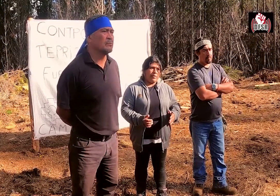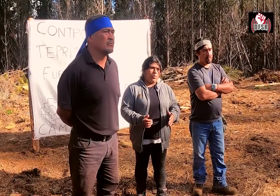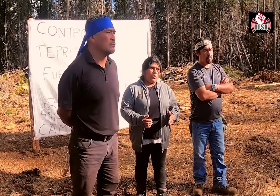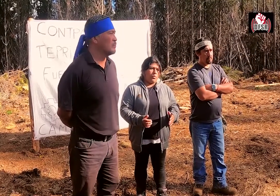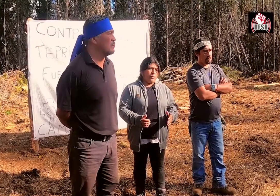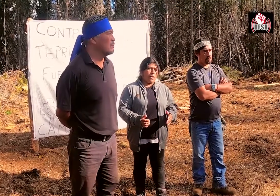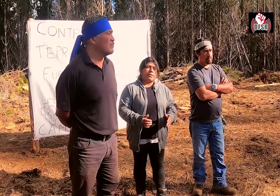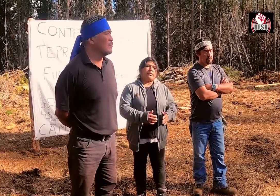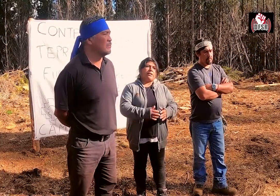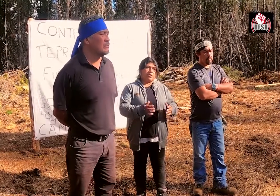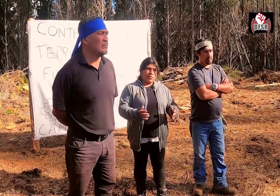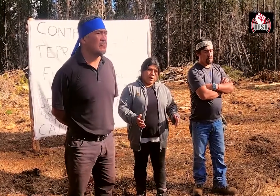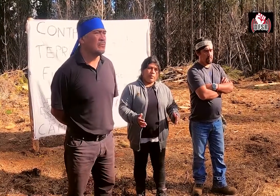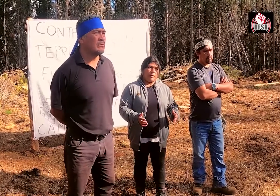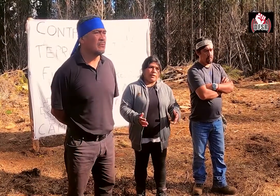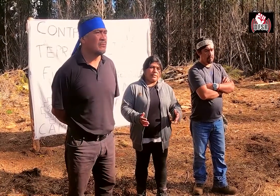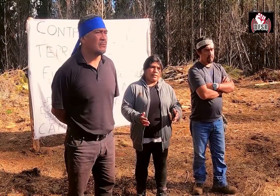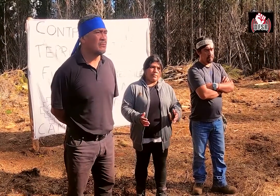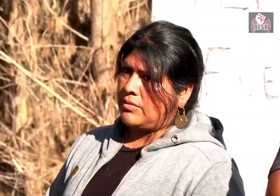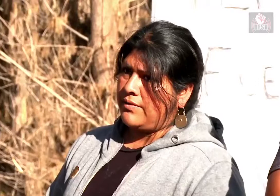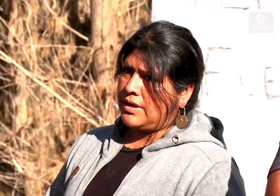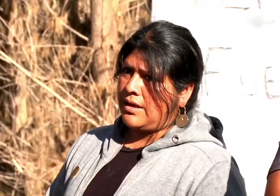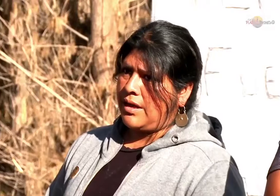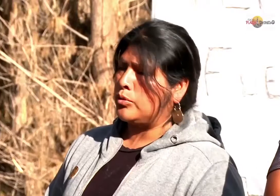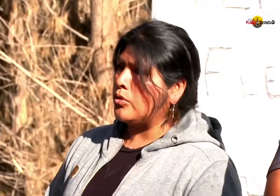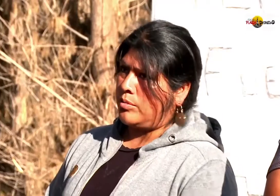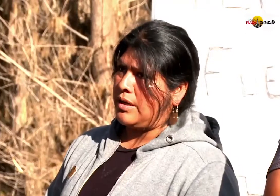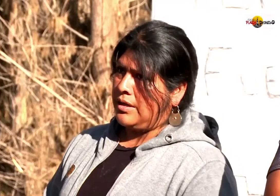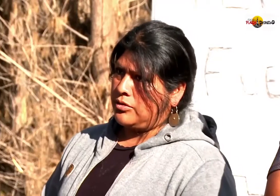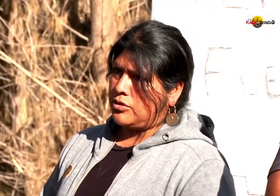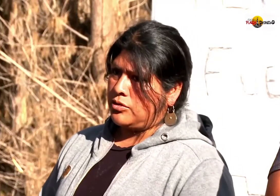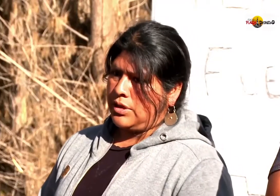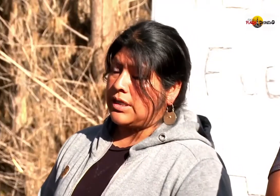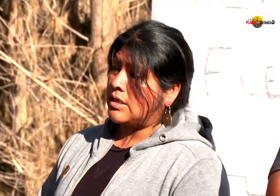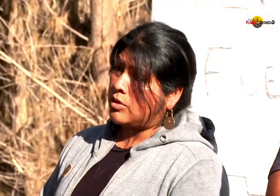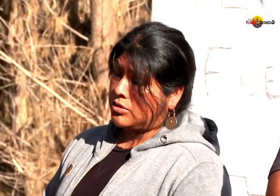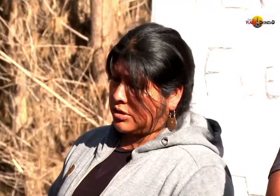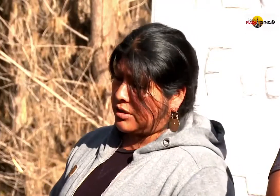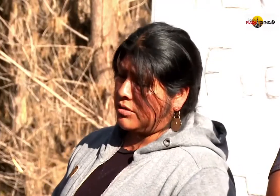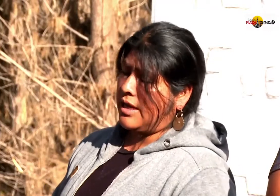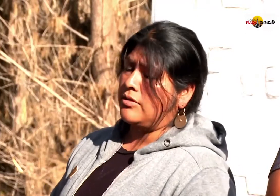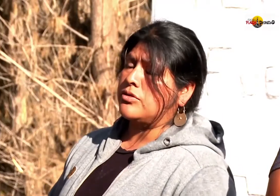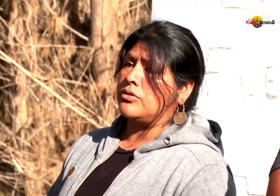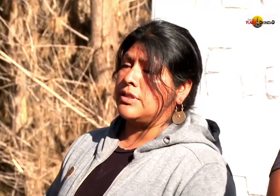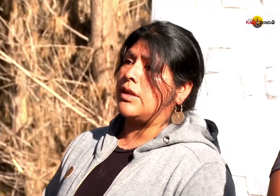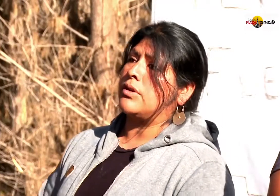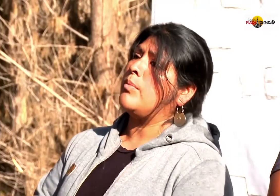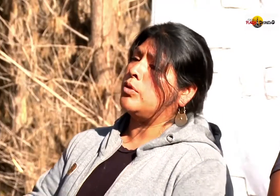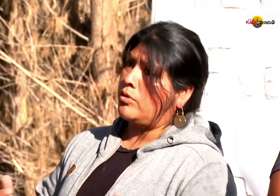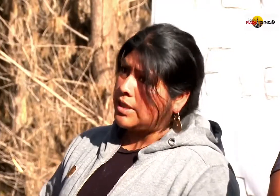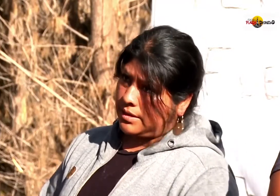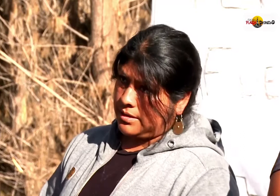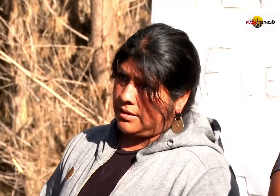tenemos capacidades de sobra como para hacer una vida autónoma. Nosotros ejercemos el control territorial, nosotros